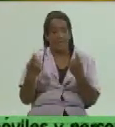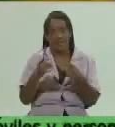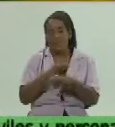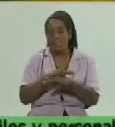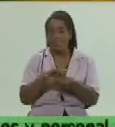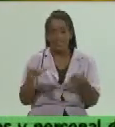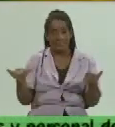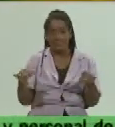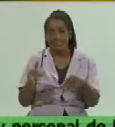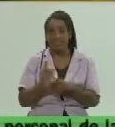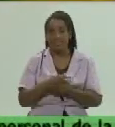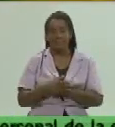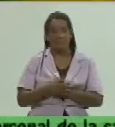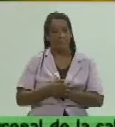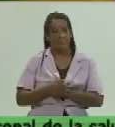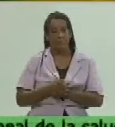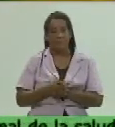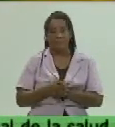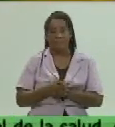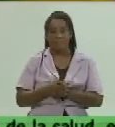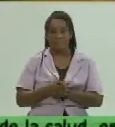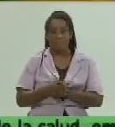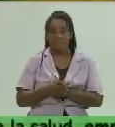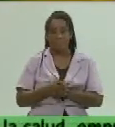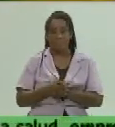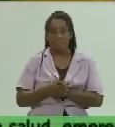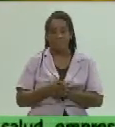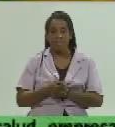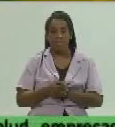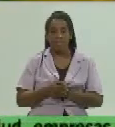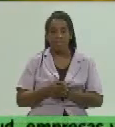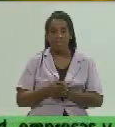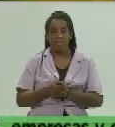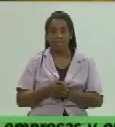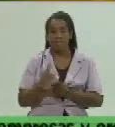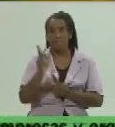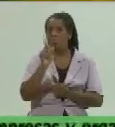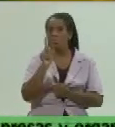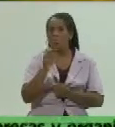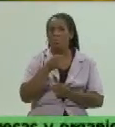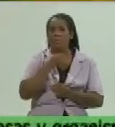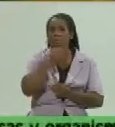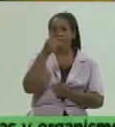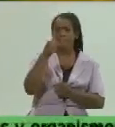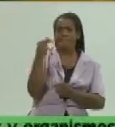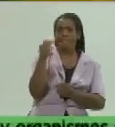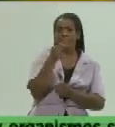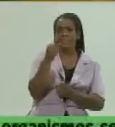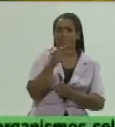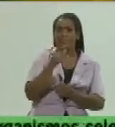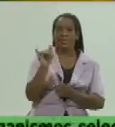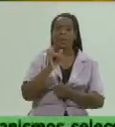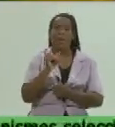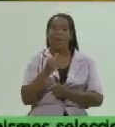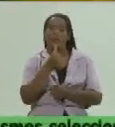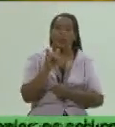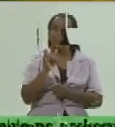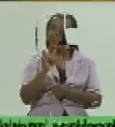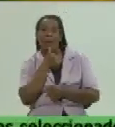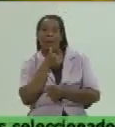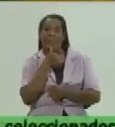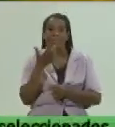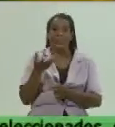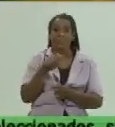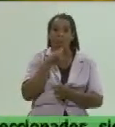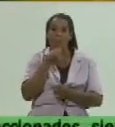no solamente diríamos en en opinar de forma negativa sino en trasladarnos todas las inquietudes todas las las posibilidades